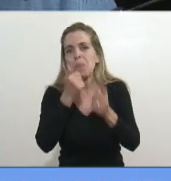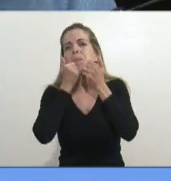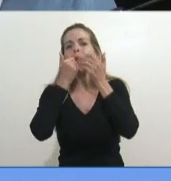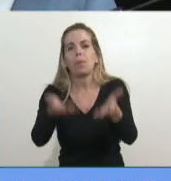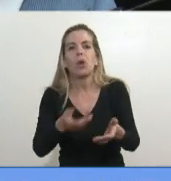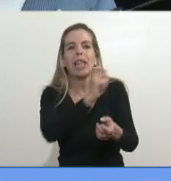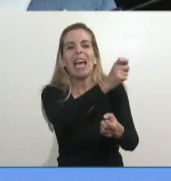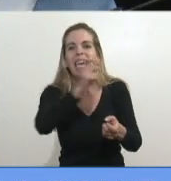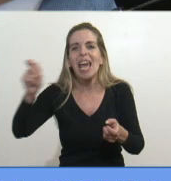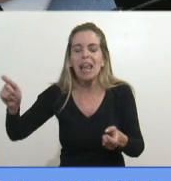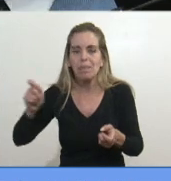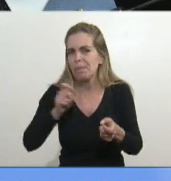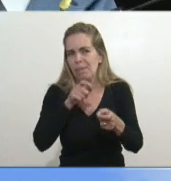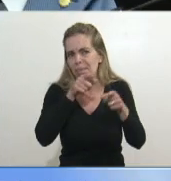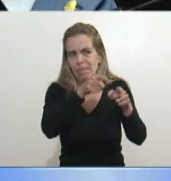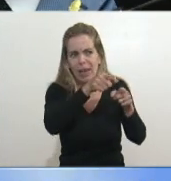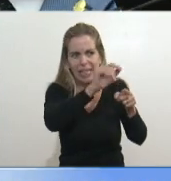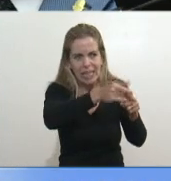tenés. Una vez que te penetró,